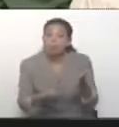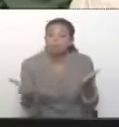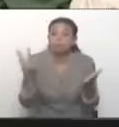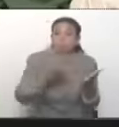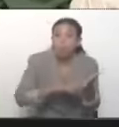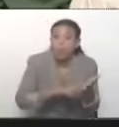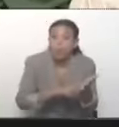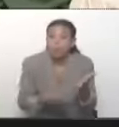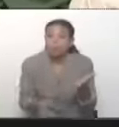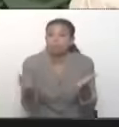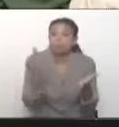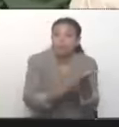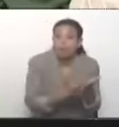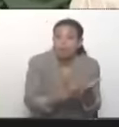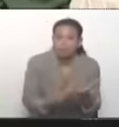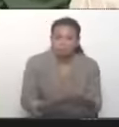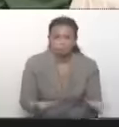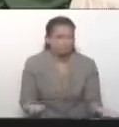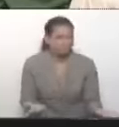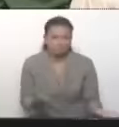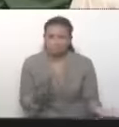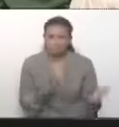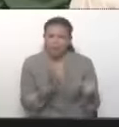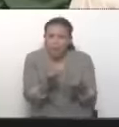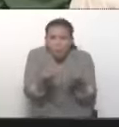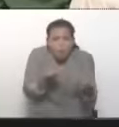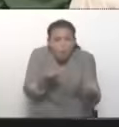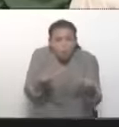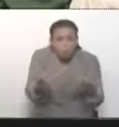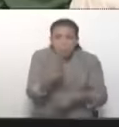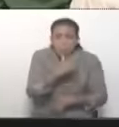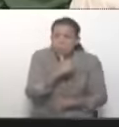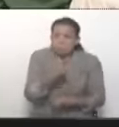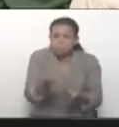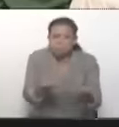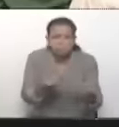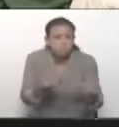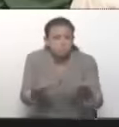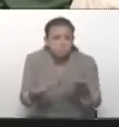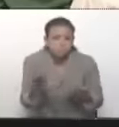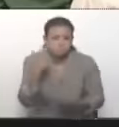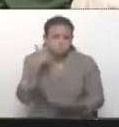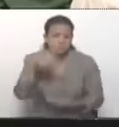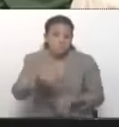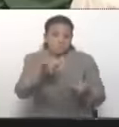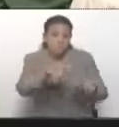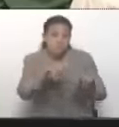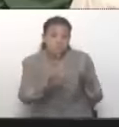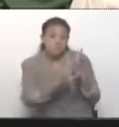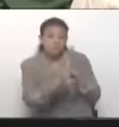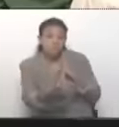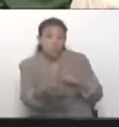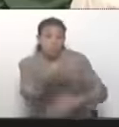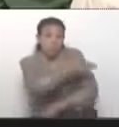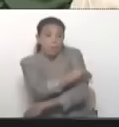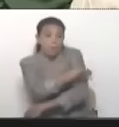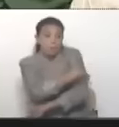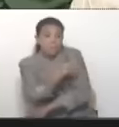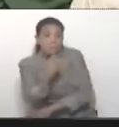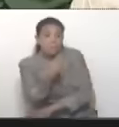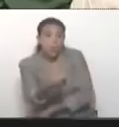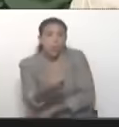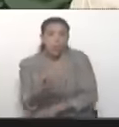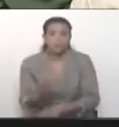otro sitio. O no había ningún tipo de control. Y eso lo vio la misma gente que fue para allá. Que